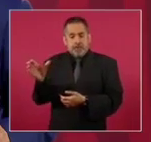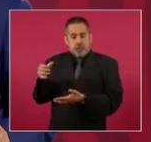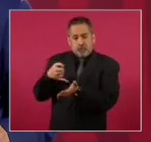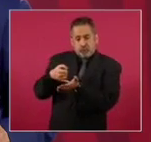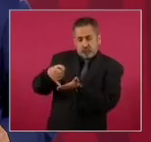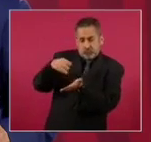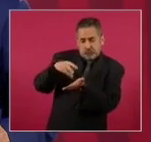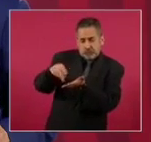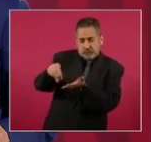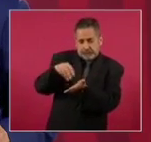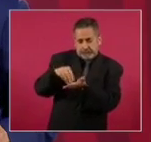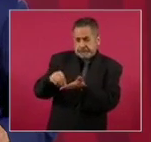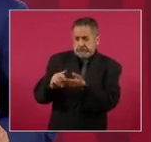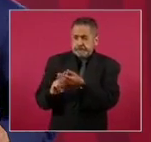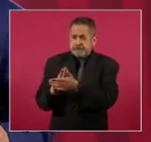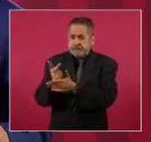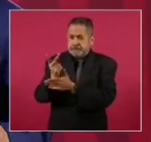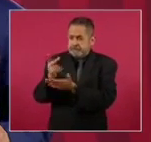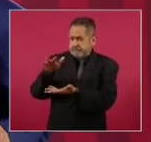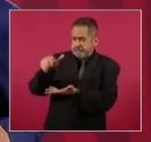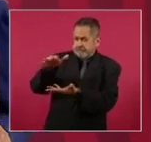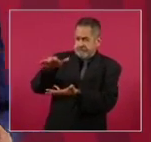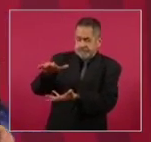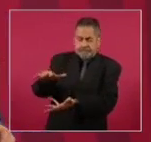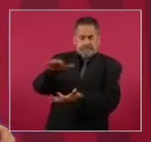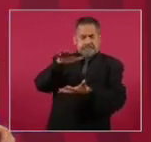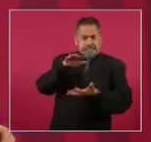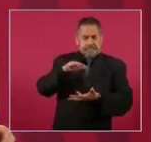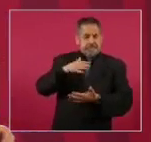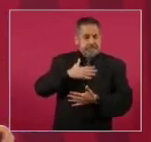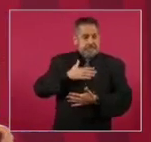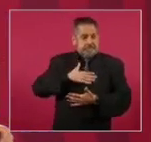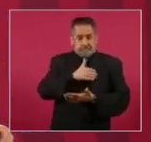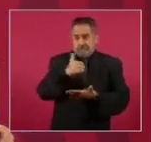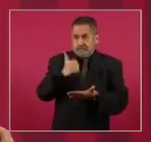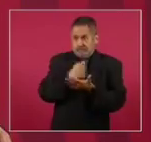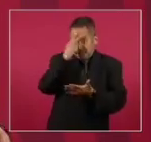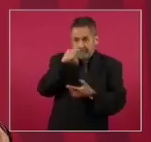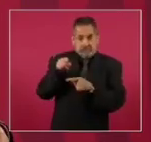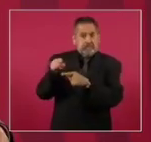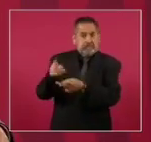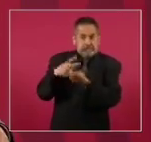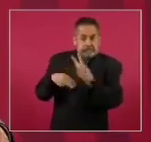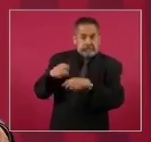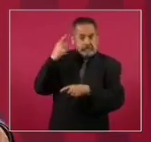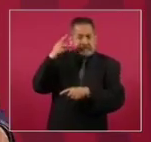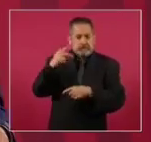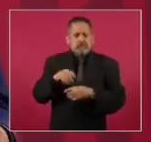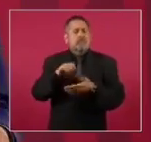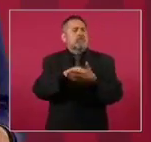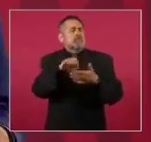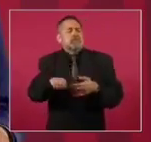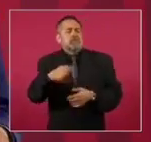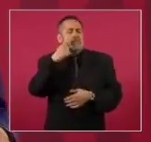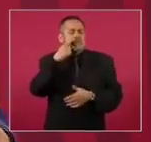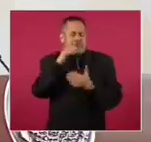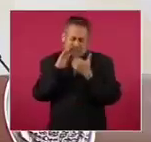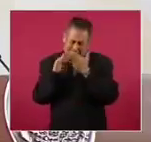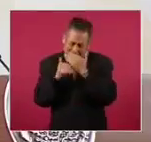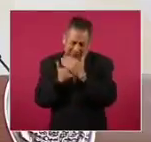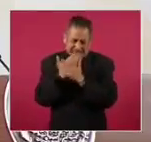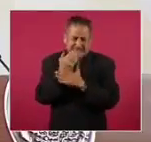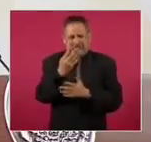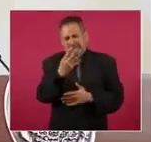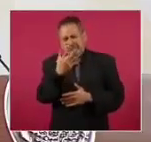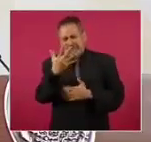cuando viene uno muy temprano, a las cuatro o cinco de la mañana por